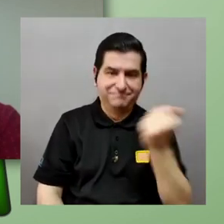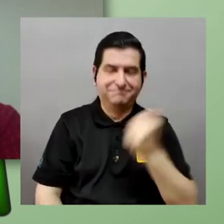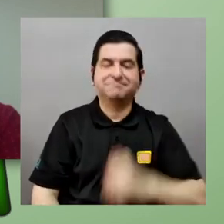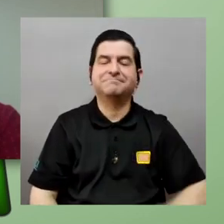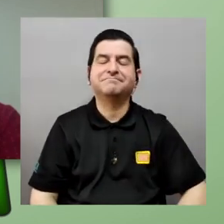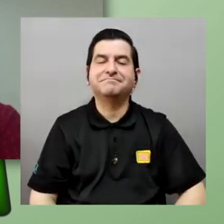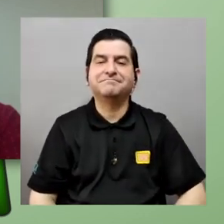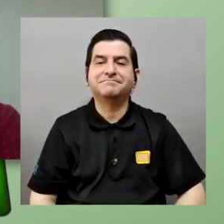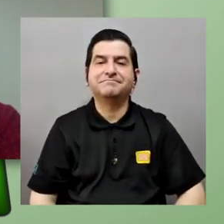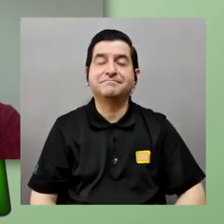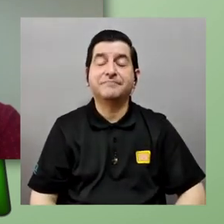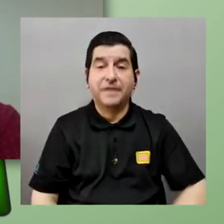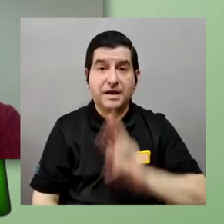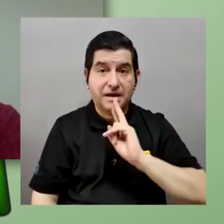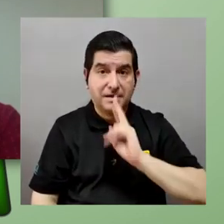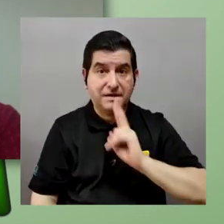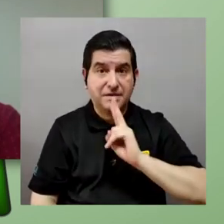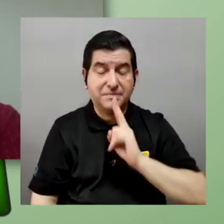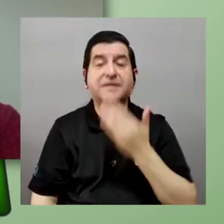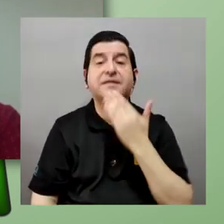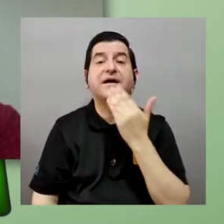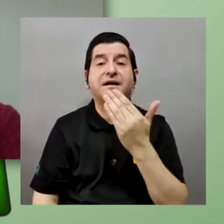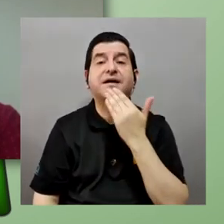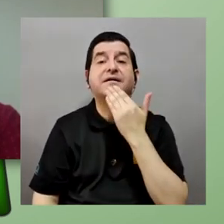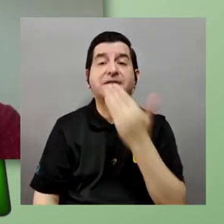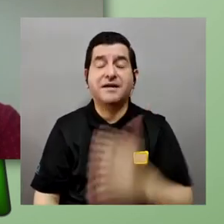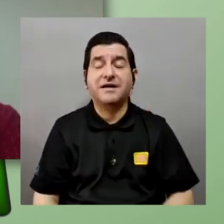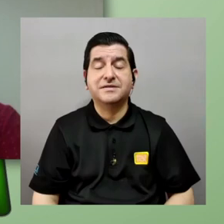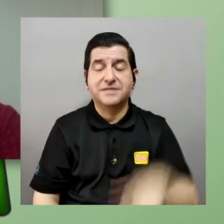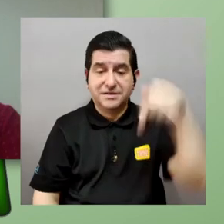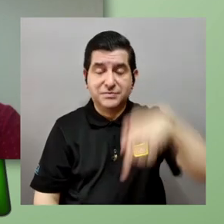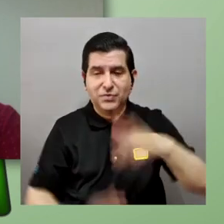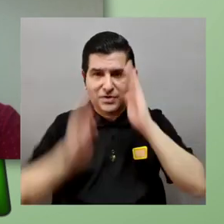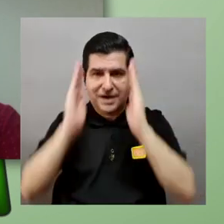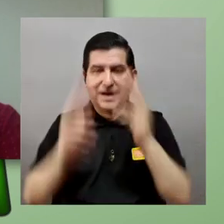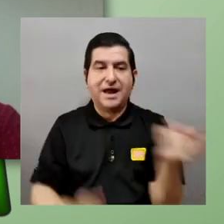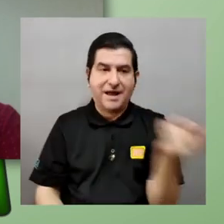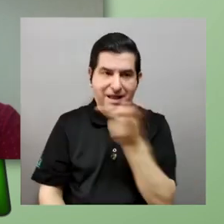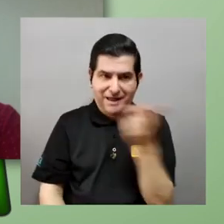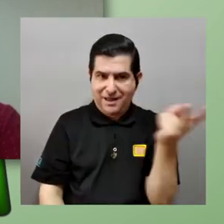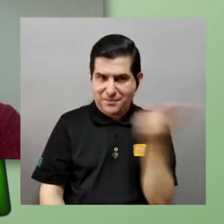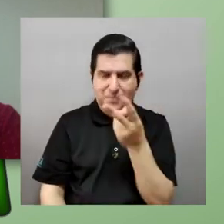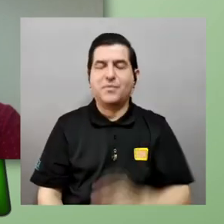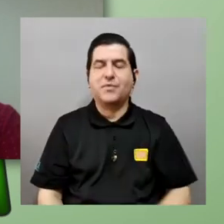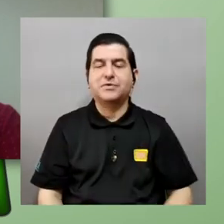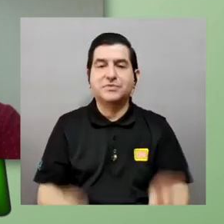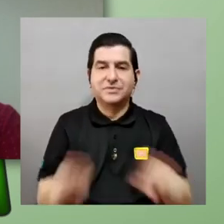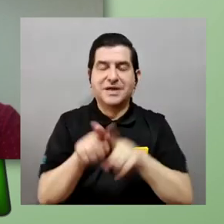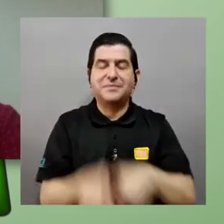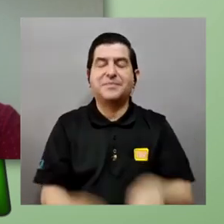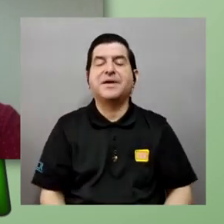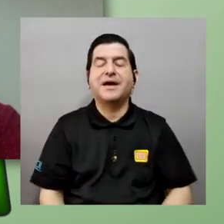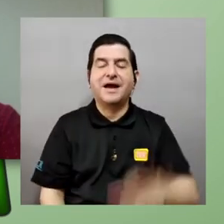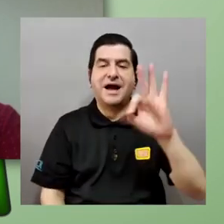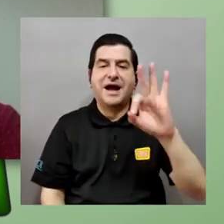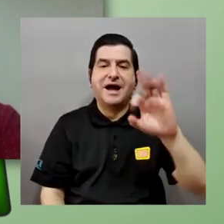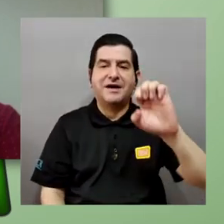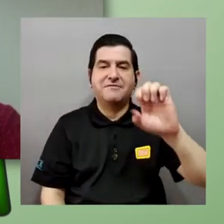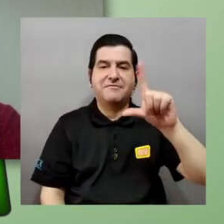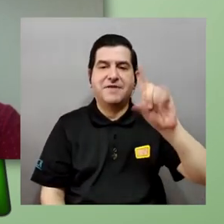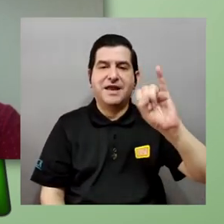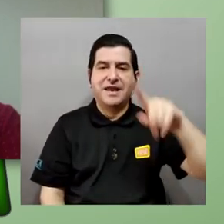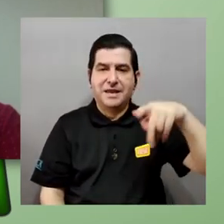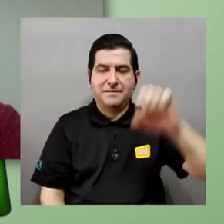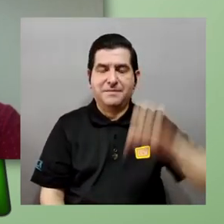de adn no realmente gracias por estar acá a los dos verdad y a felipe